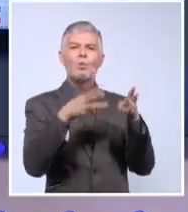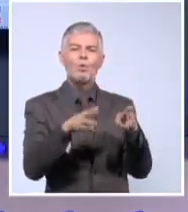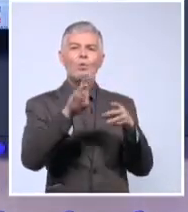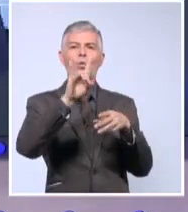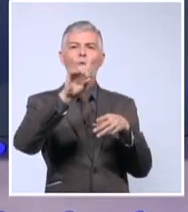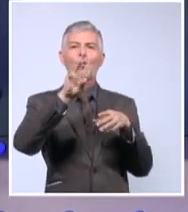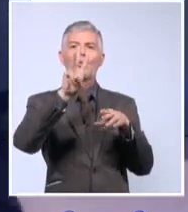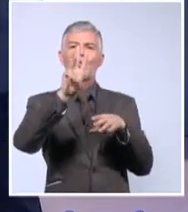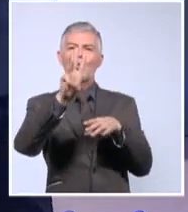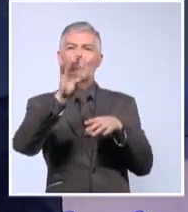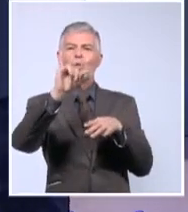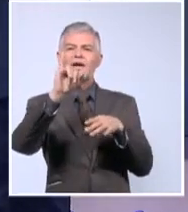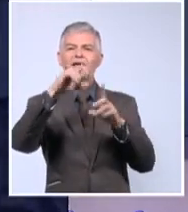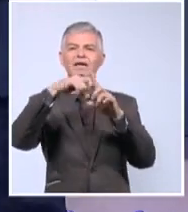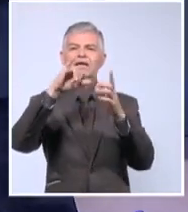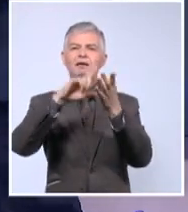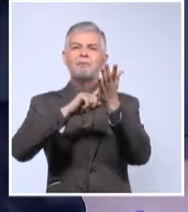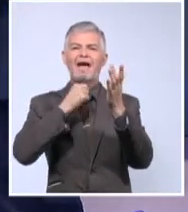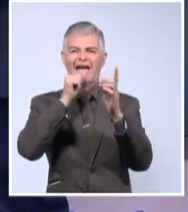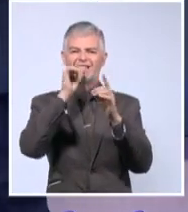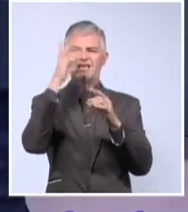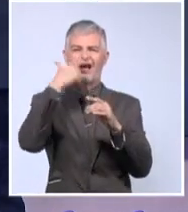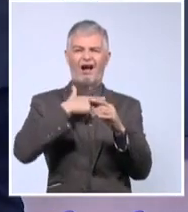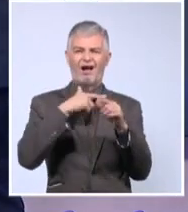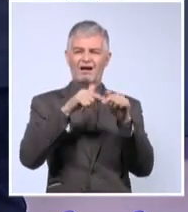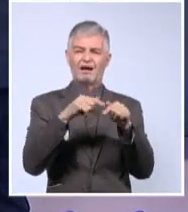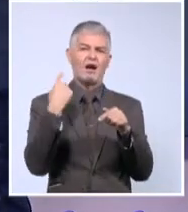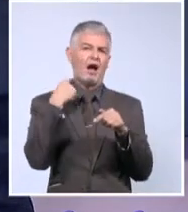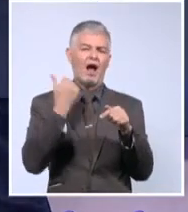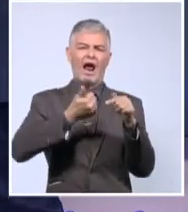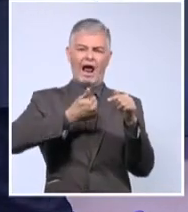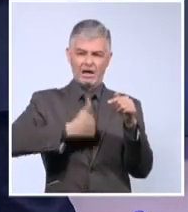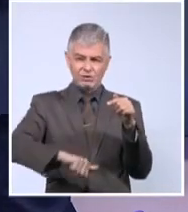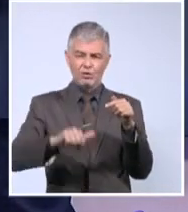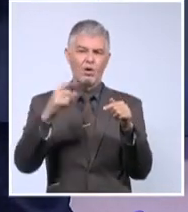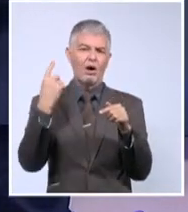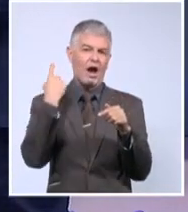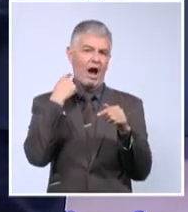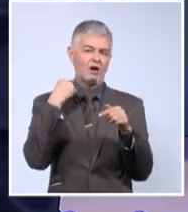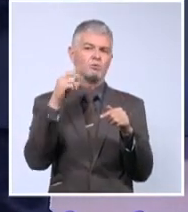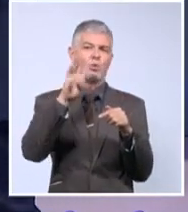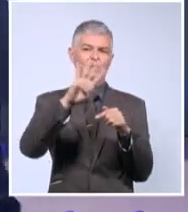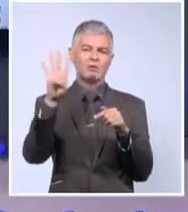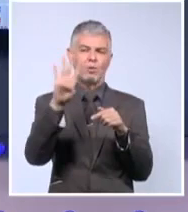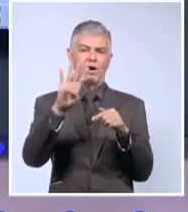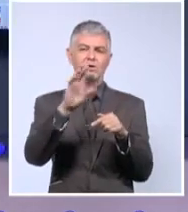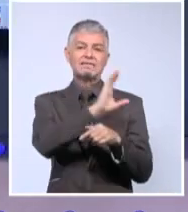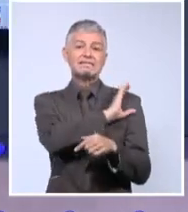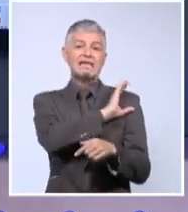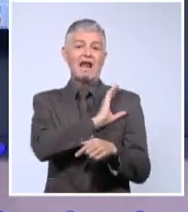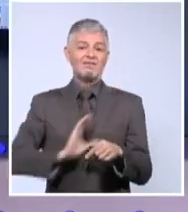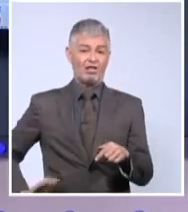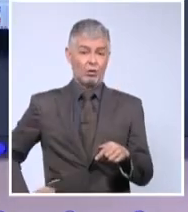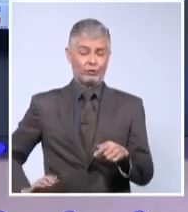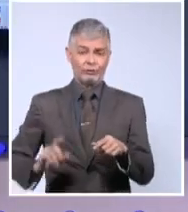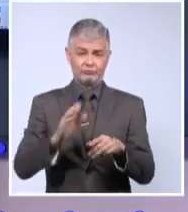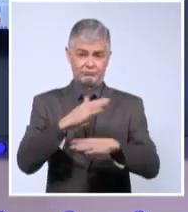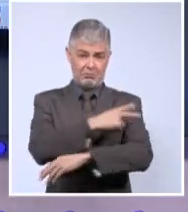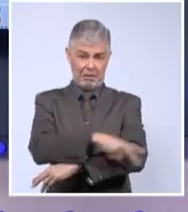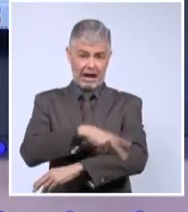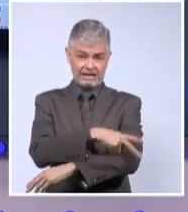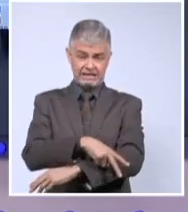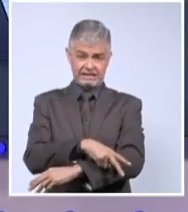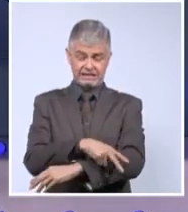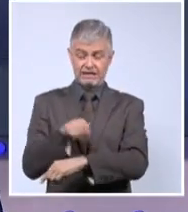persona, un apellido difícil incluso de pronunciar. Nació en el año 44 en San Salvador, salvadoreño. Político de extrema